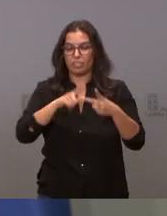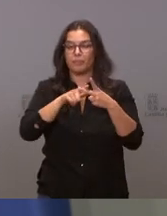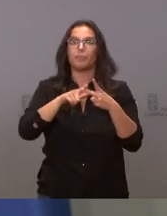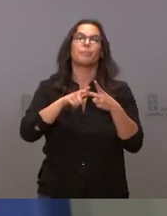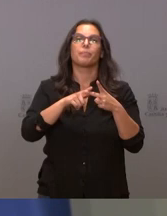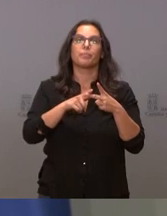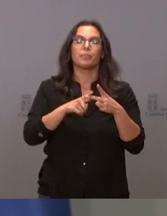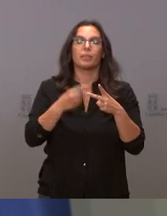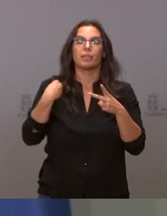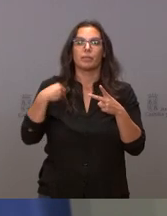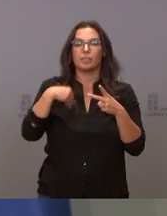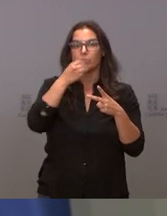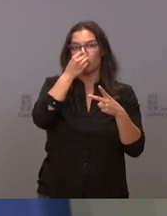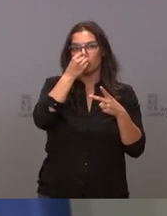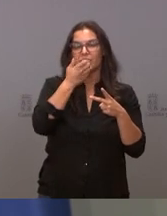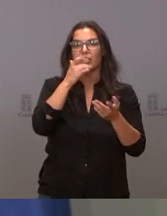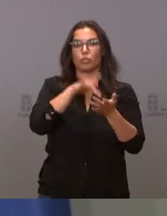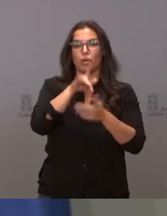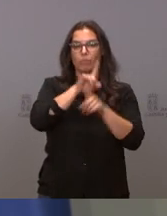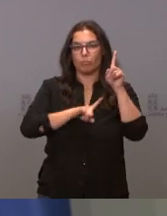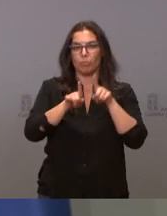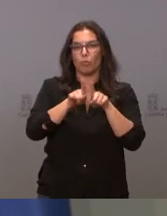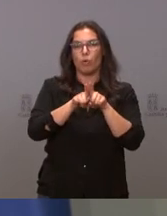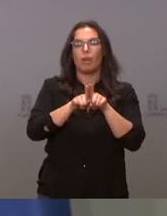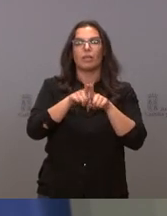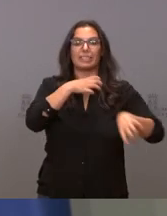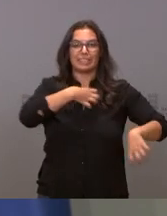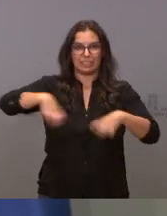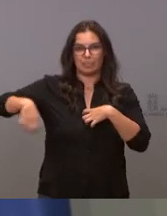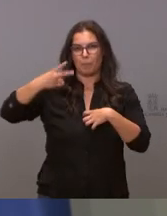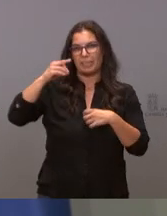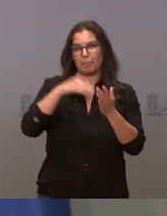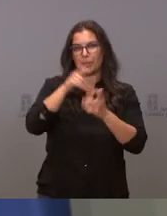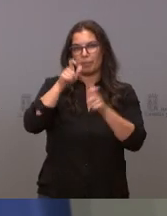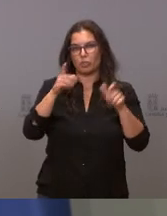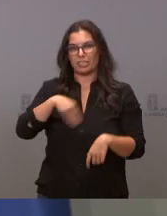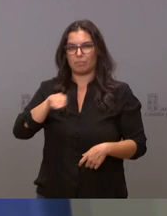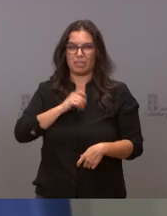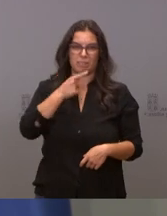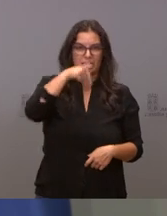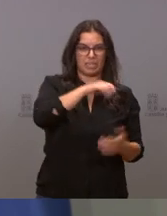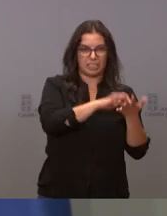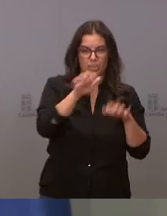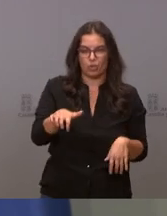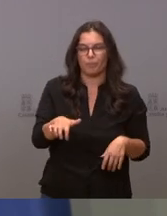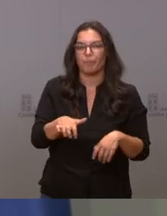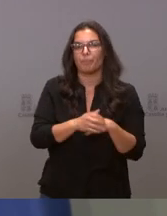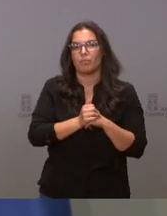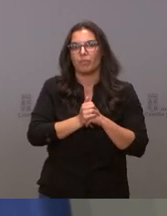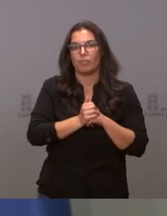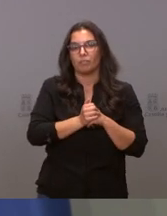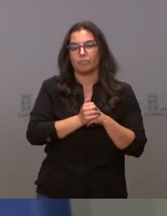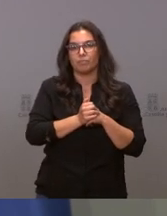trasplante de progenitores hematopoyéticos, unas 20.000 personas en España y aproximadamente 1.000 en Castilla y León. Y